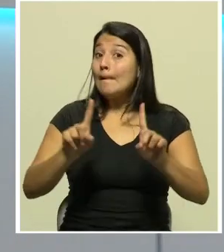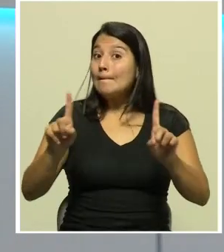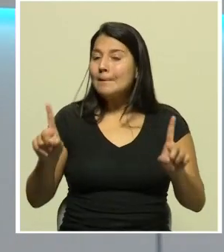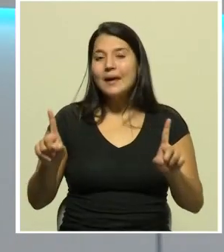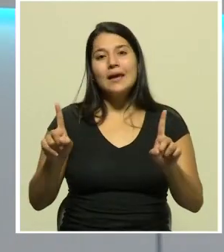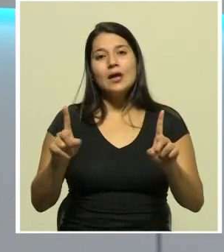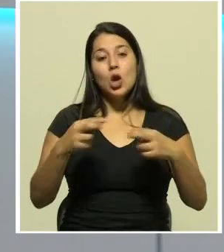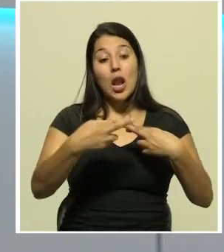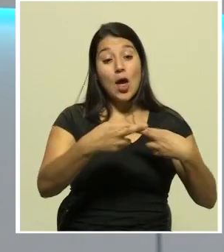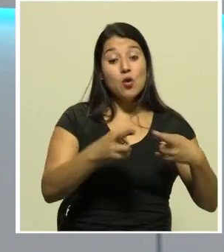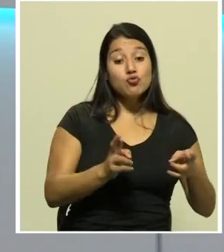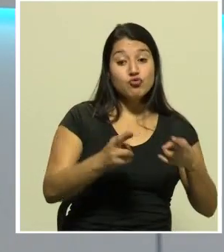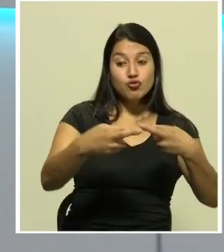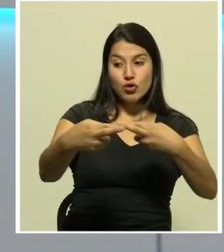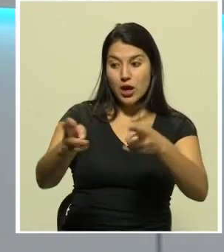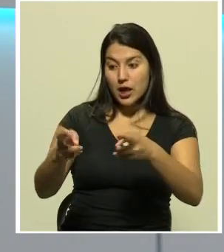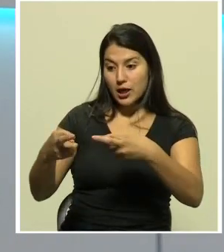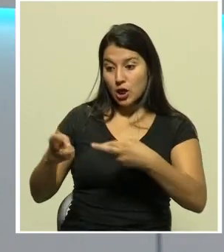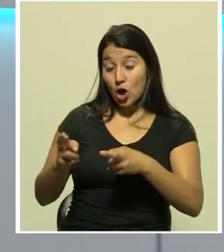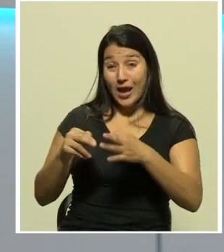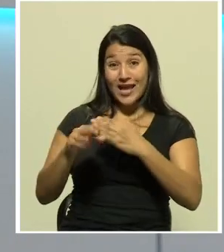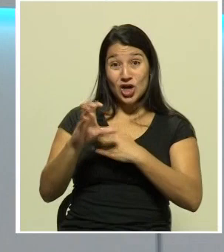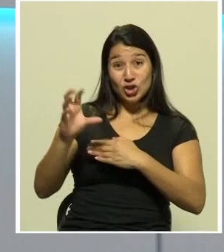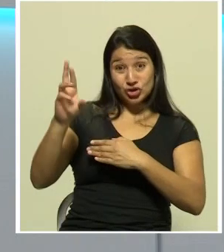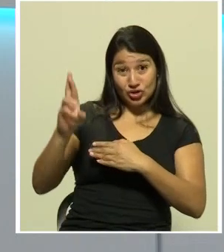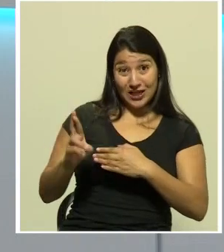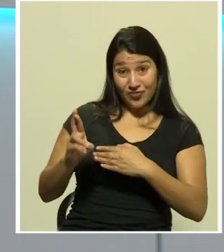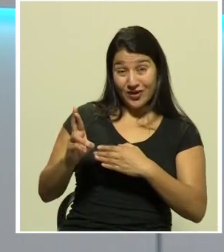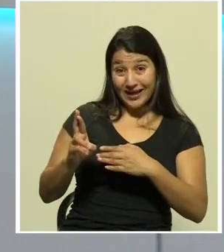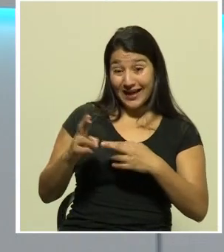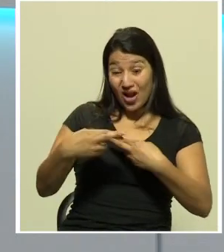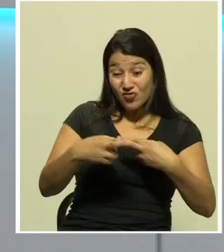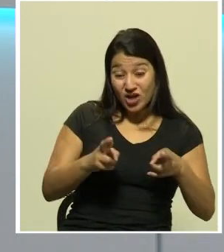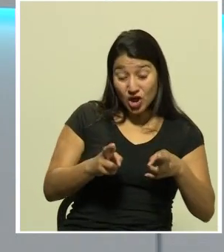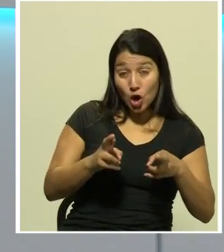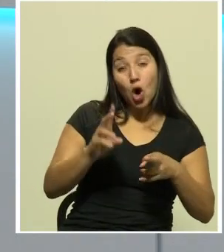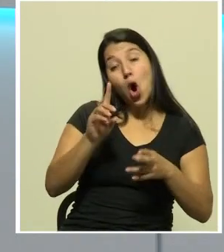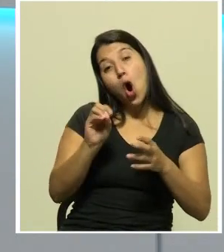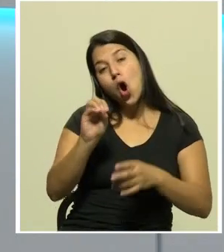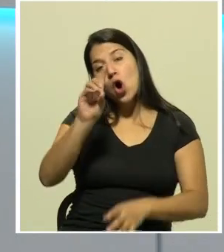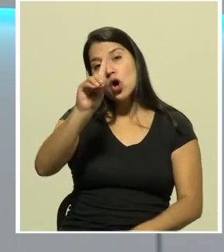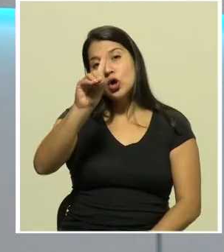las regiones del país con la alerta naranja no podrán incluirse.